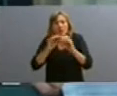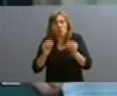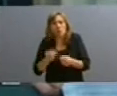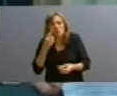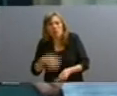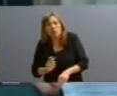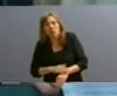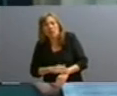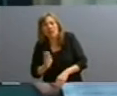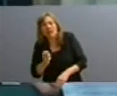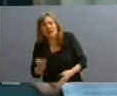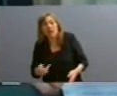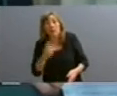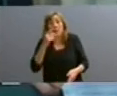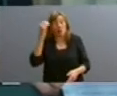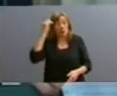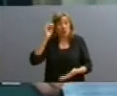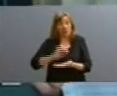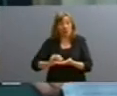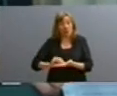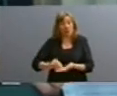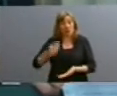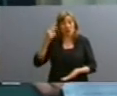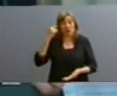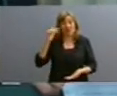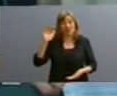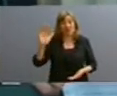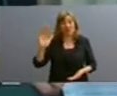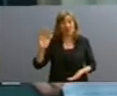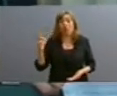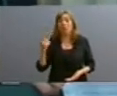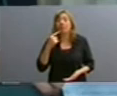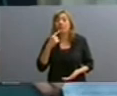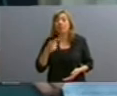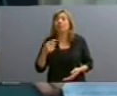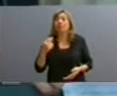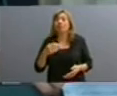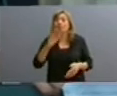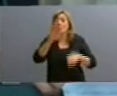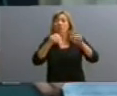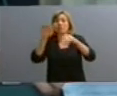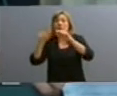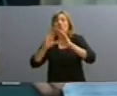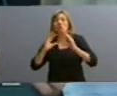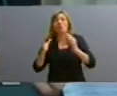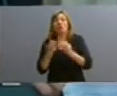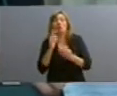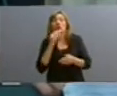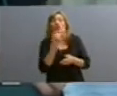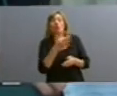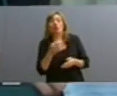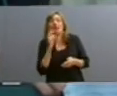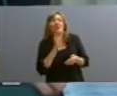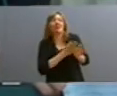la Cámara de Diputados I, en el año 1995, decide hacer una comisión de seguimiento de ambos atentados.